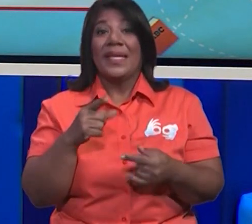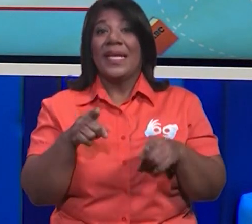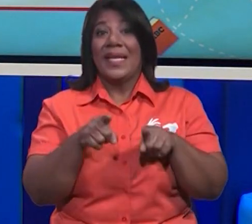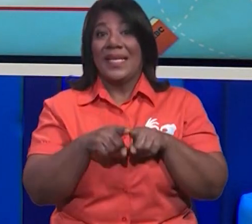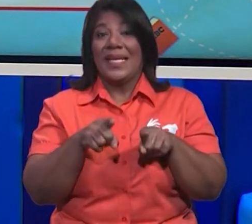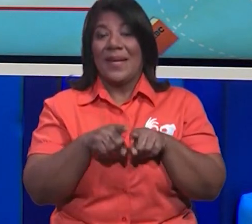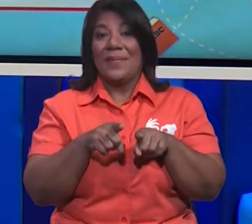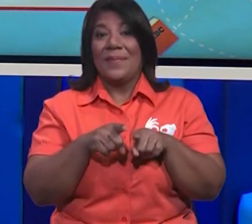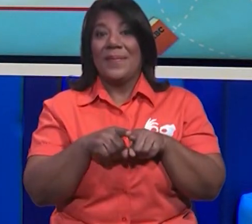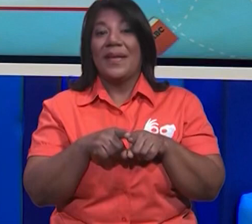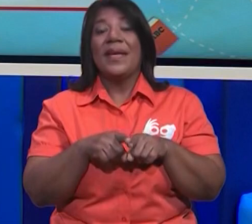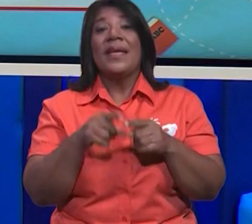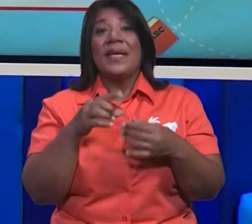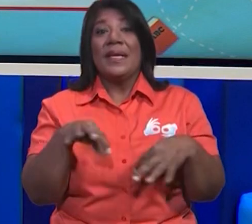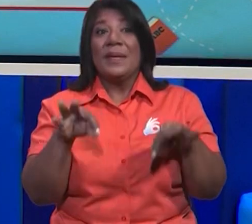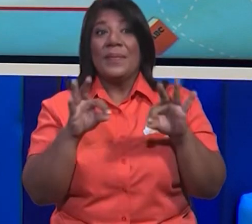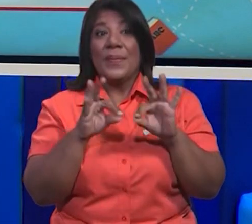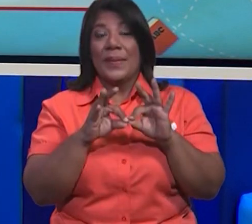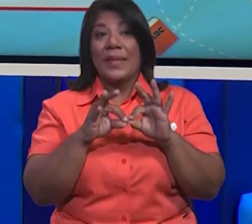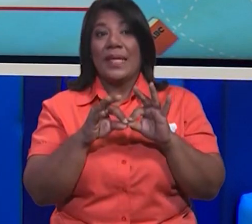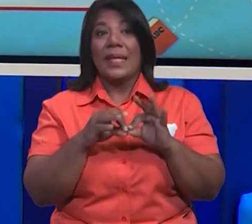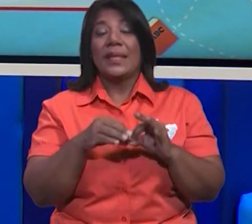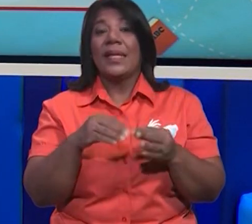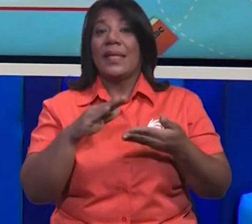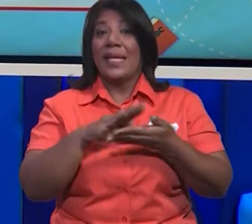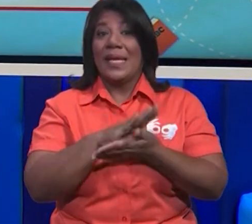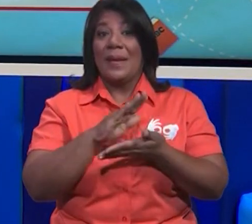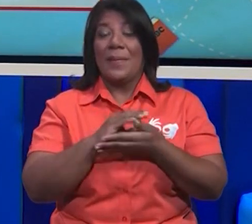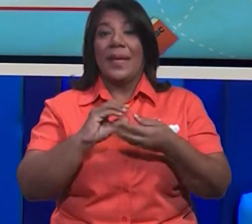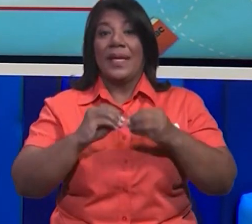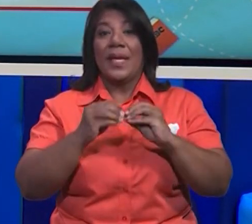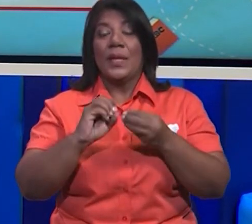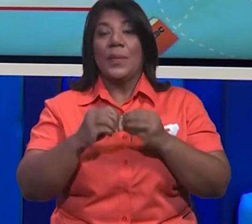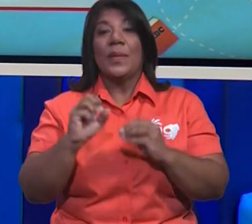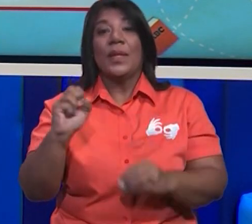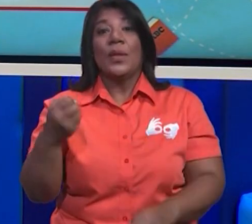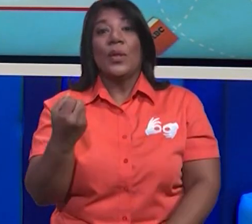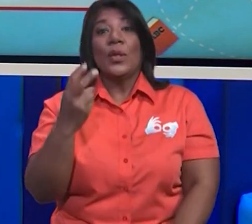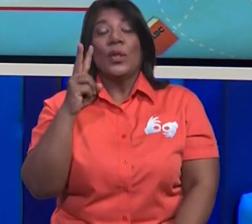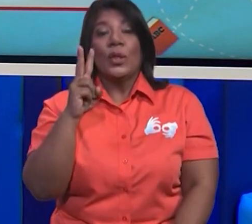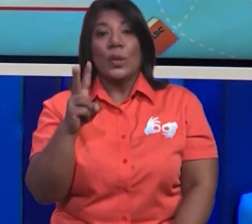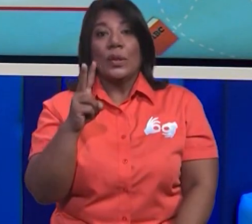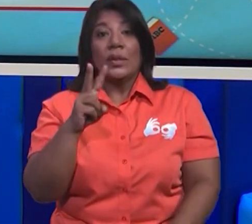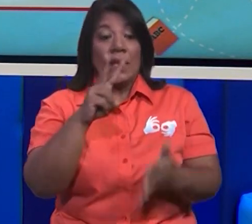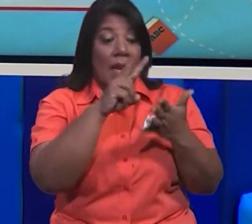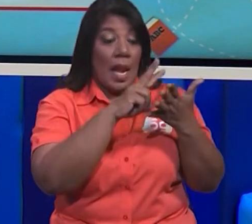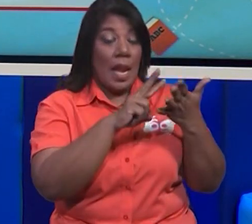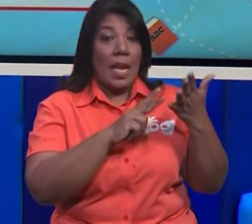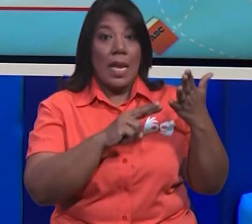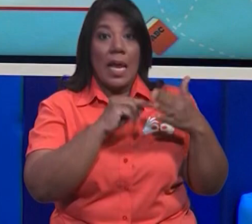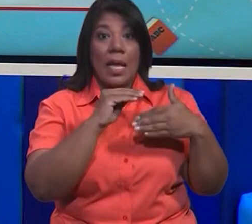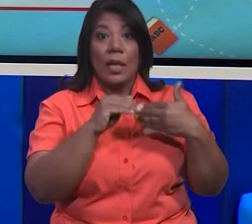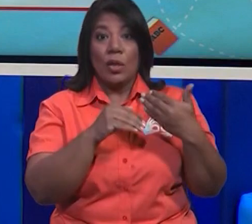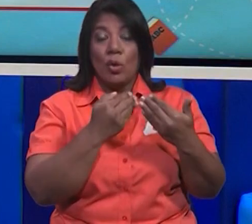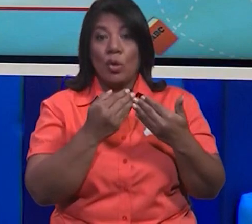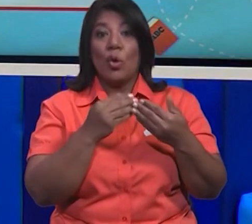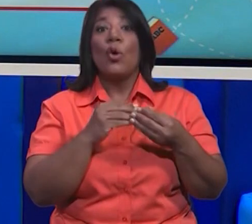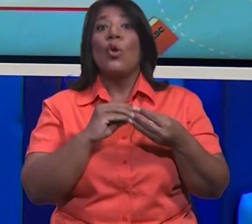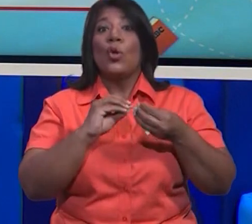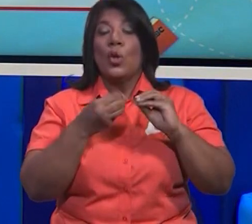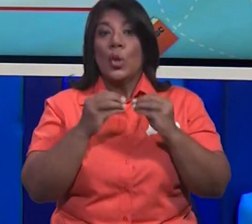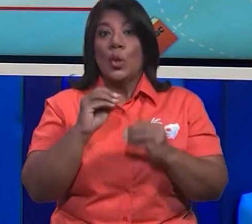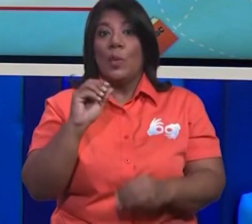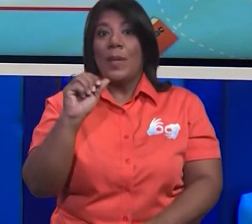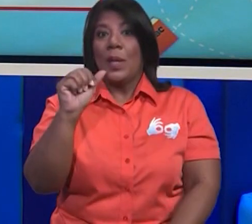la clase. Mira, el recuerdo en la página doce. Esto dice, lea los números de diez en diez y